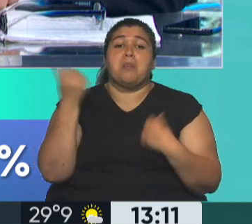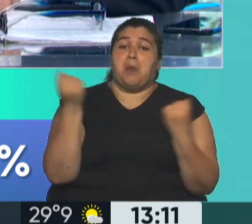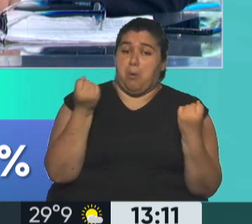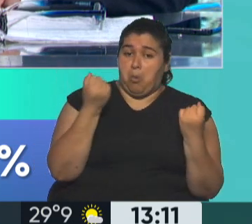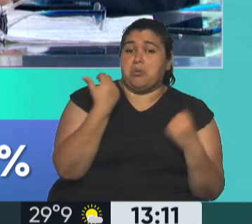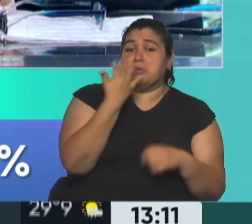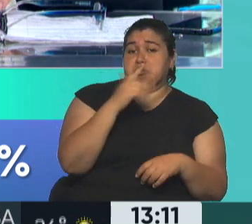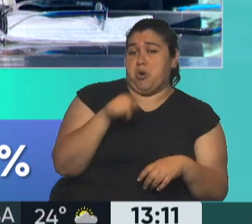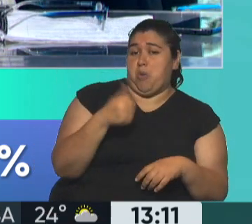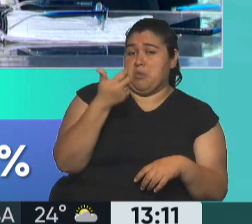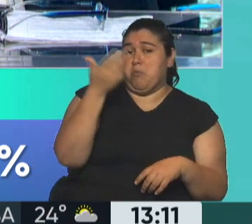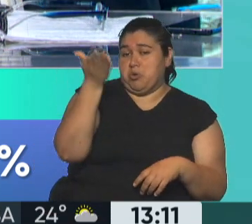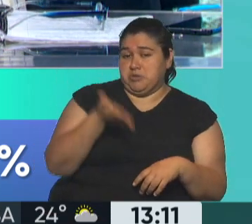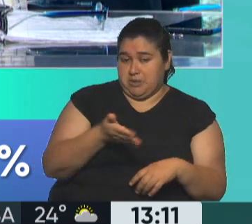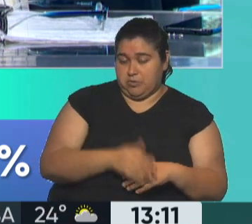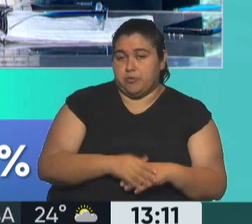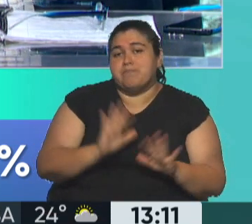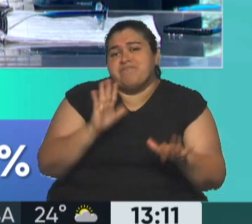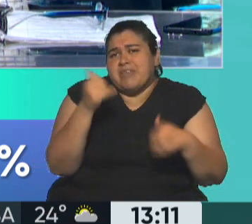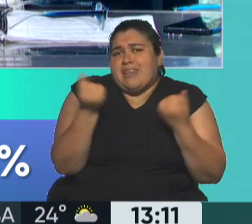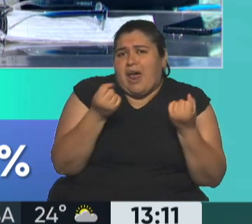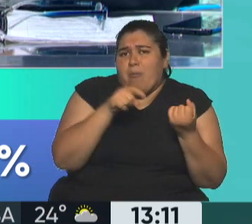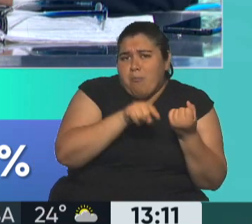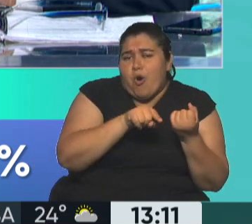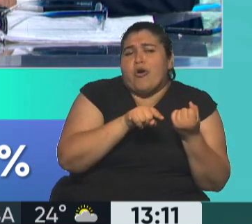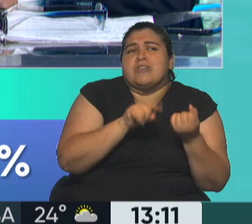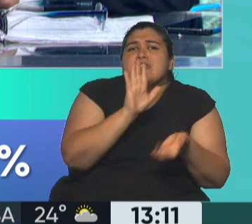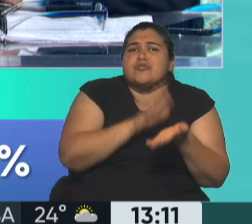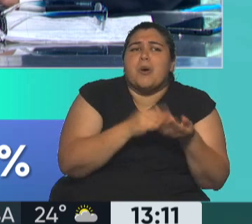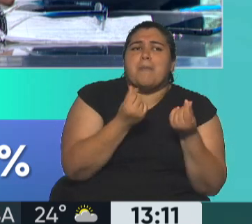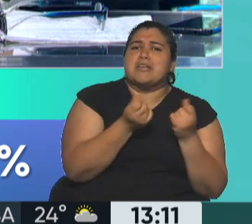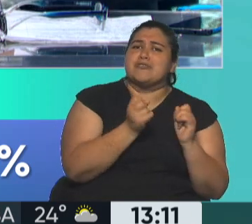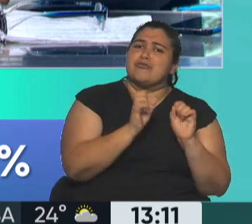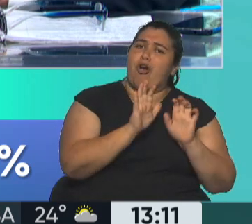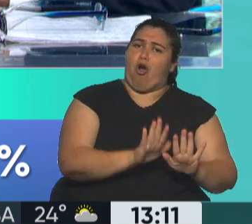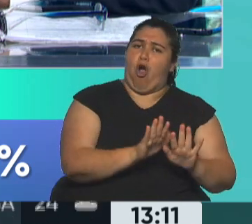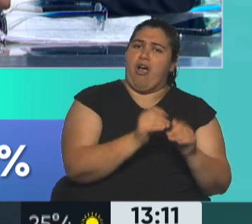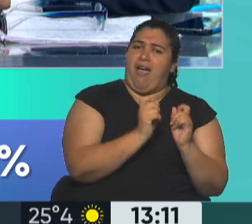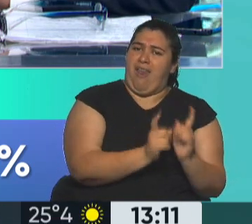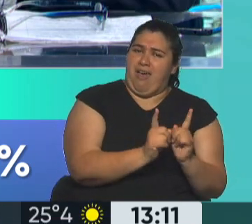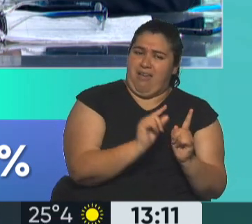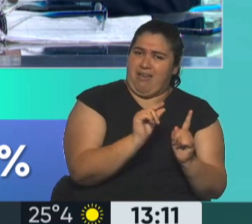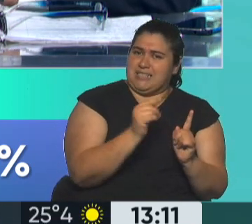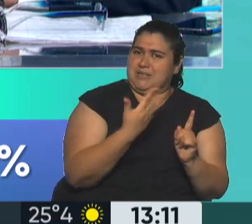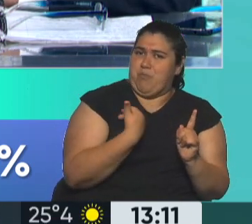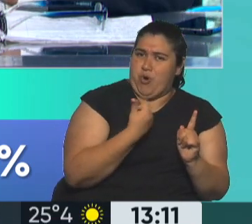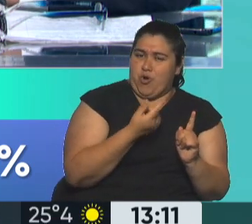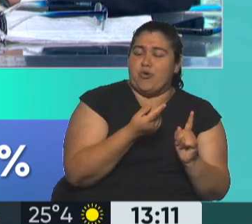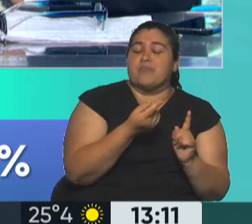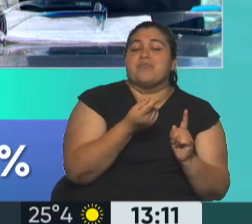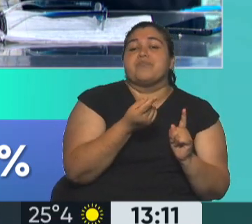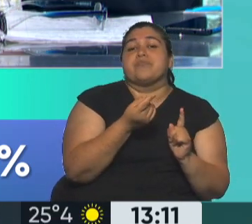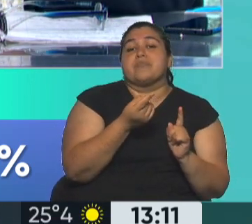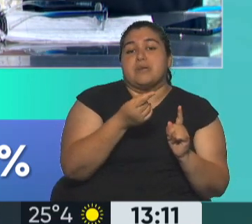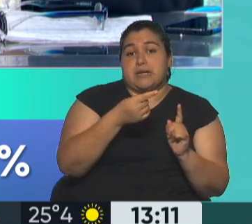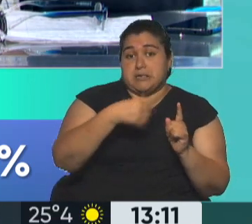Transporte y salud claramente con la incidencia que tuvo el congelamiento de tarifas en estos dos sectores. Son dos sectores de